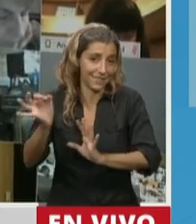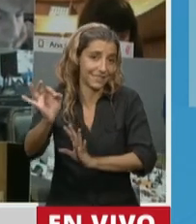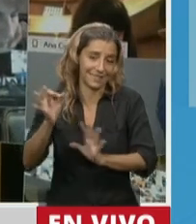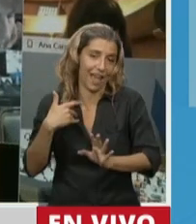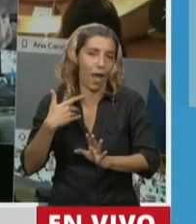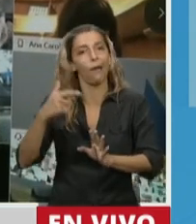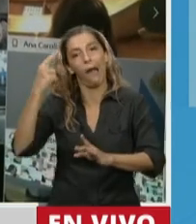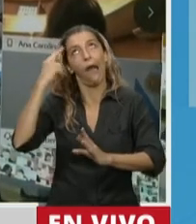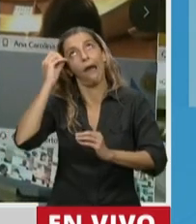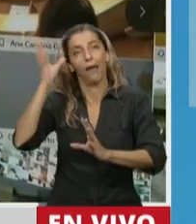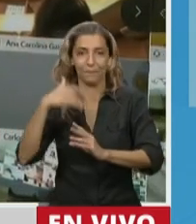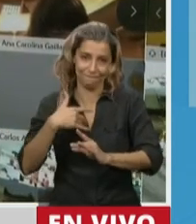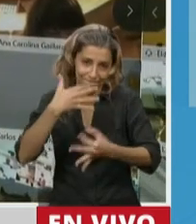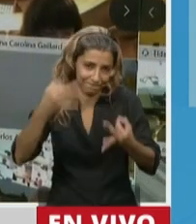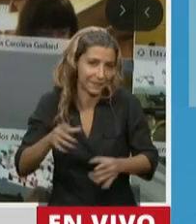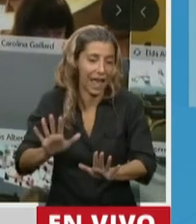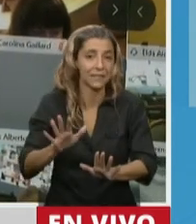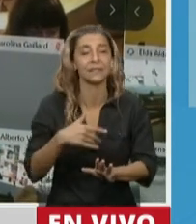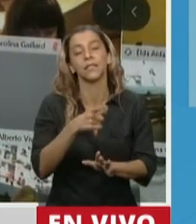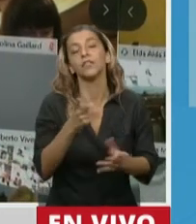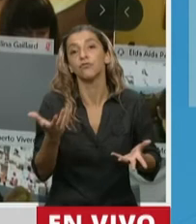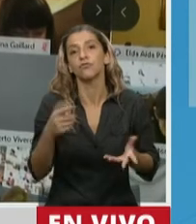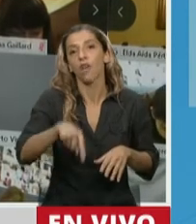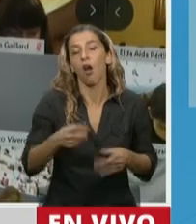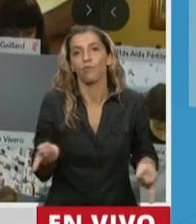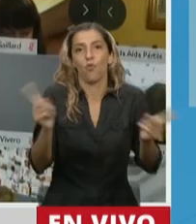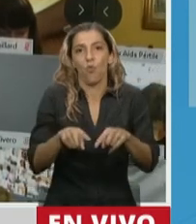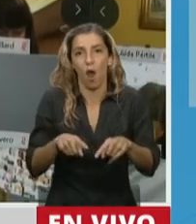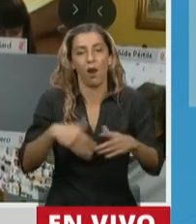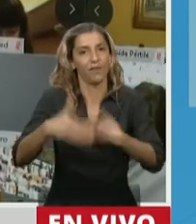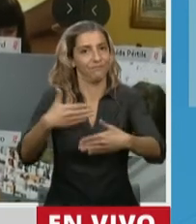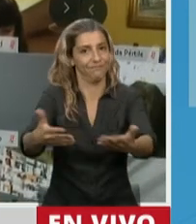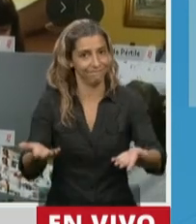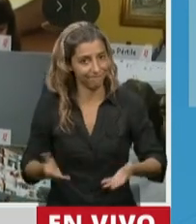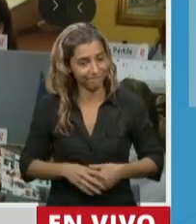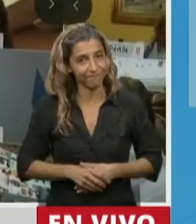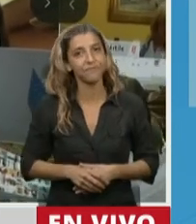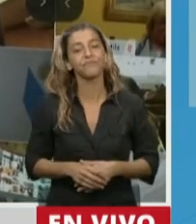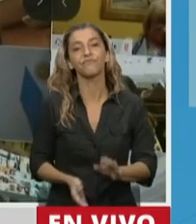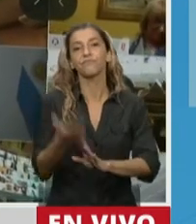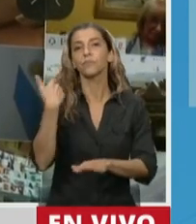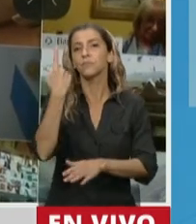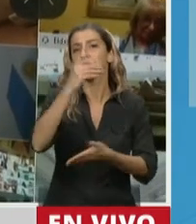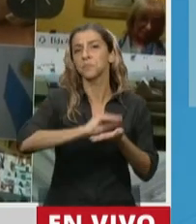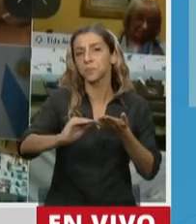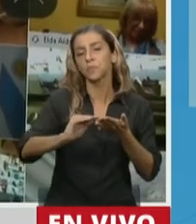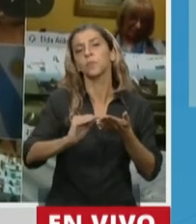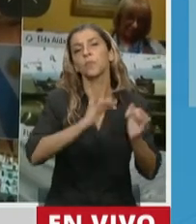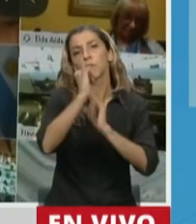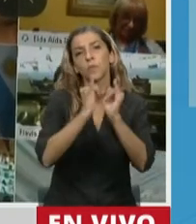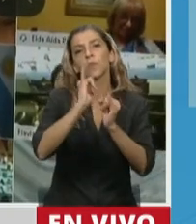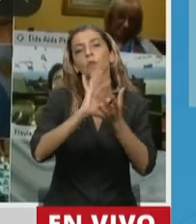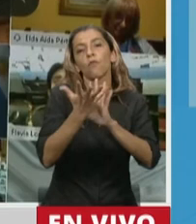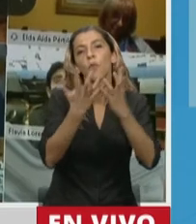Finalmente, aquí hace unos minutos un diputado habló de hacer un sistema amigable para quienes